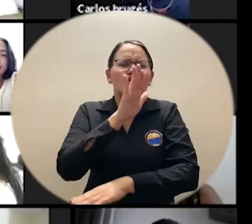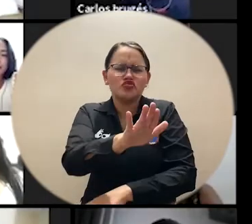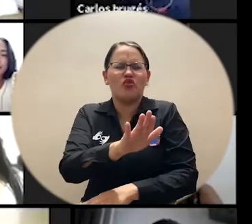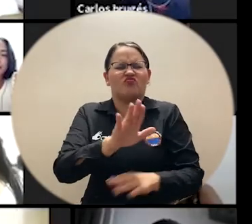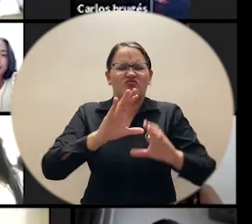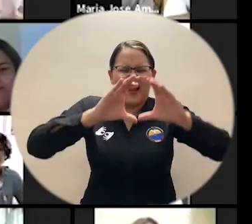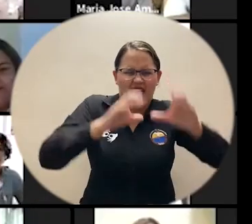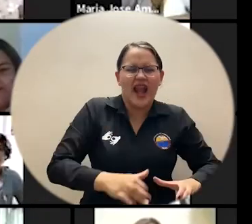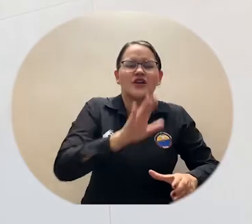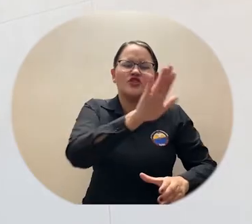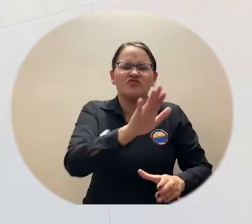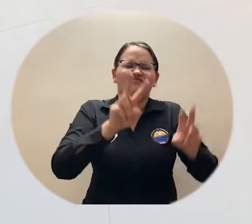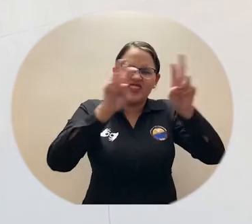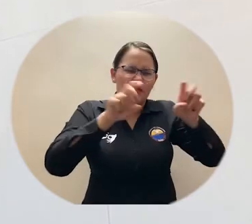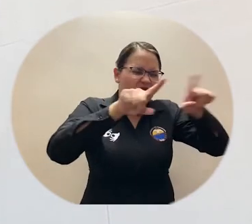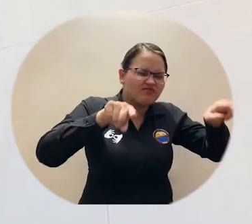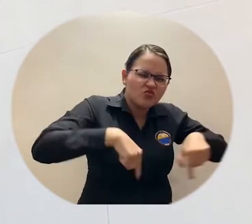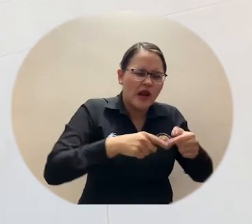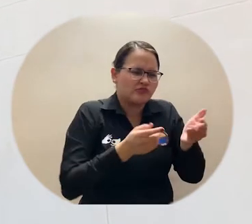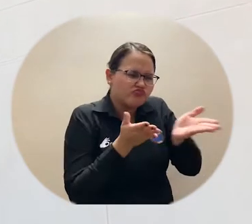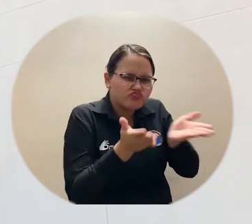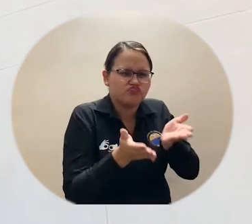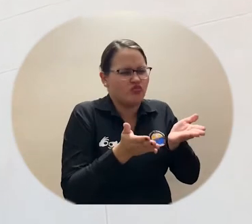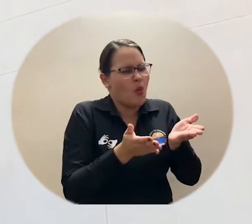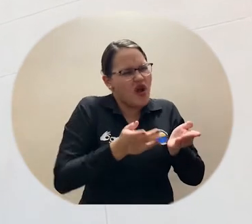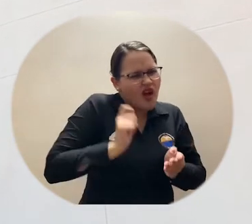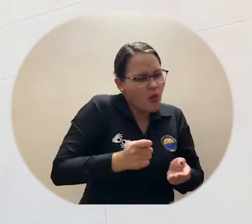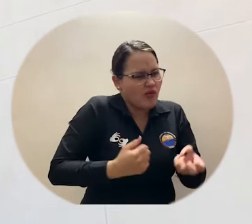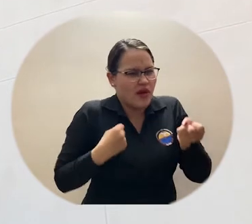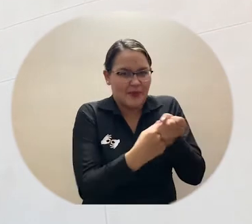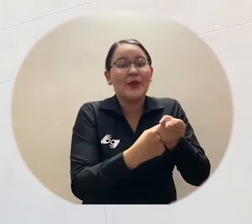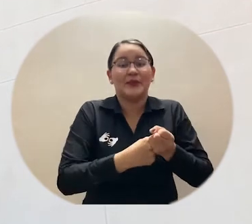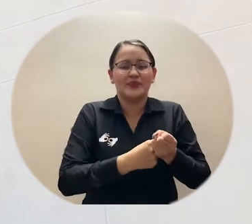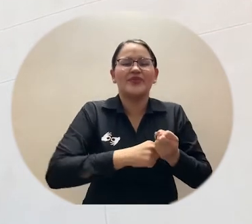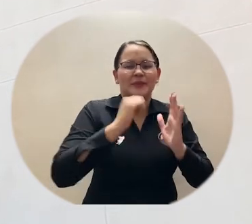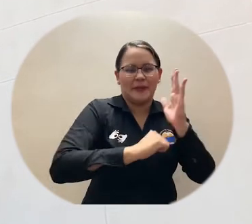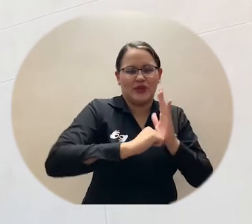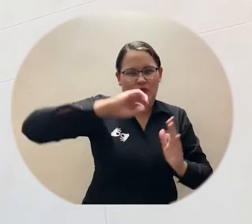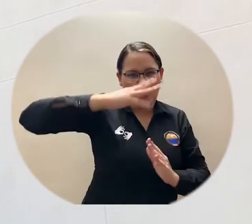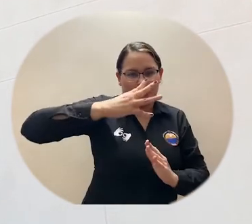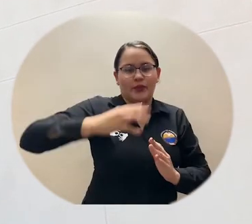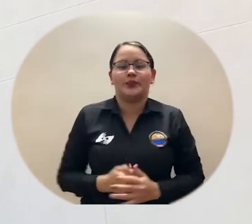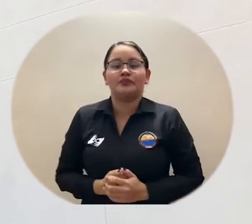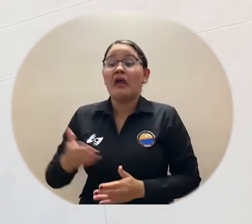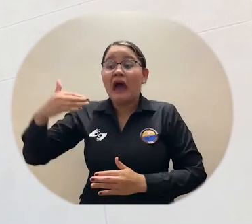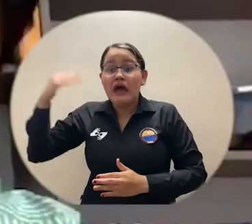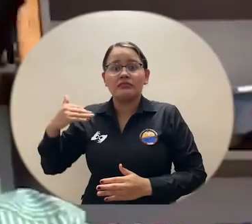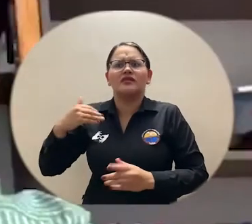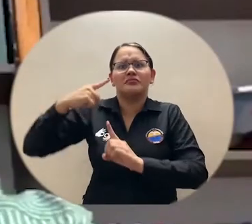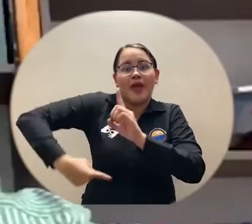formación del curso consultorio jurídico y centro de conciliación 4. Y en el mes de octubre del año 2017,